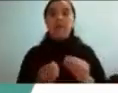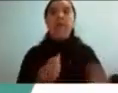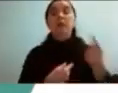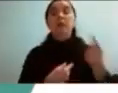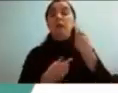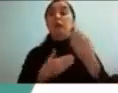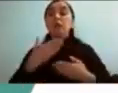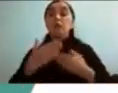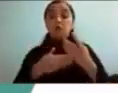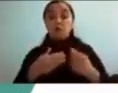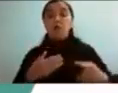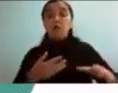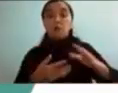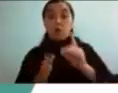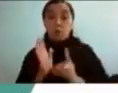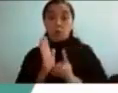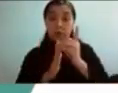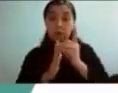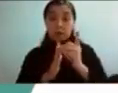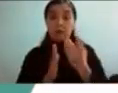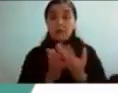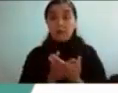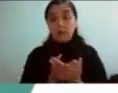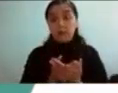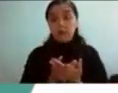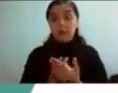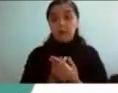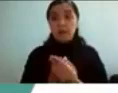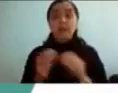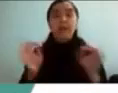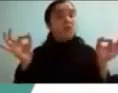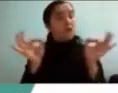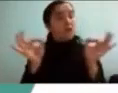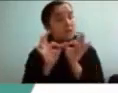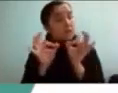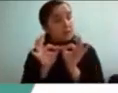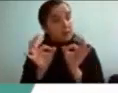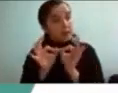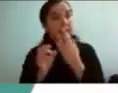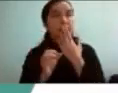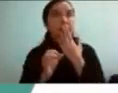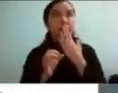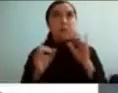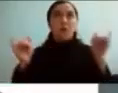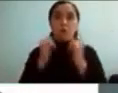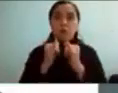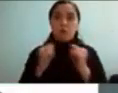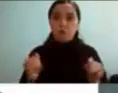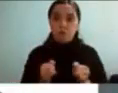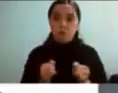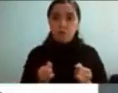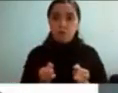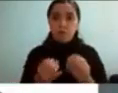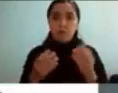y vamos a ver si se los puede explicar de la mejor forma que encontré que va a ser más o menos así